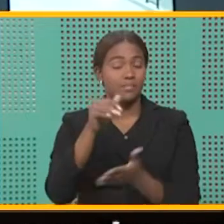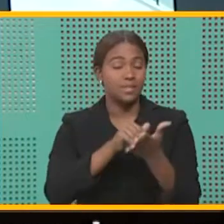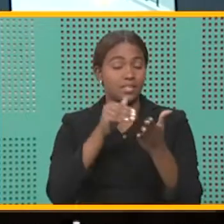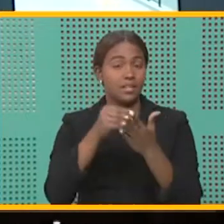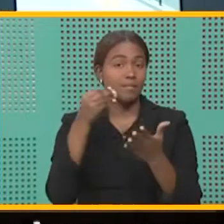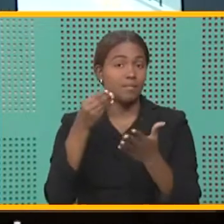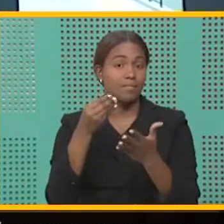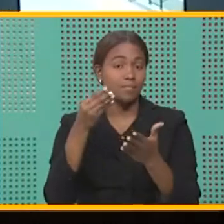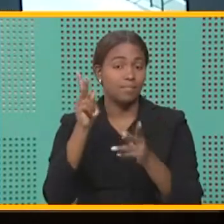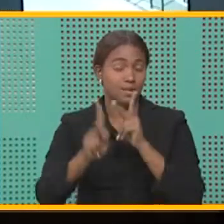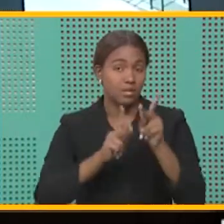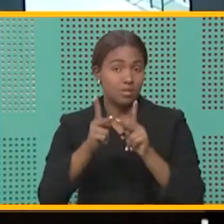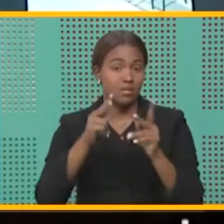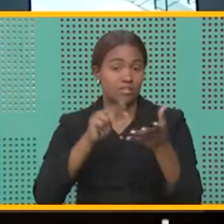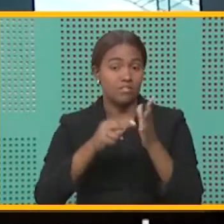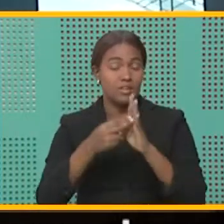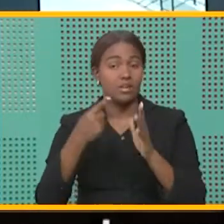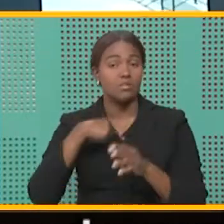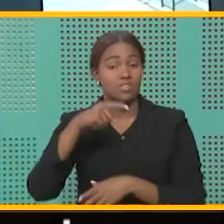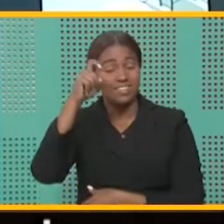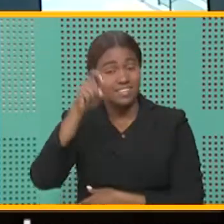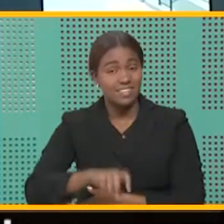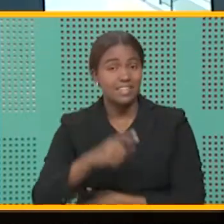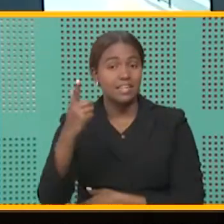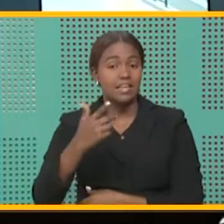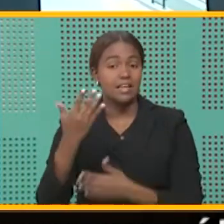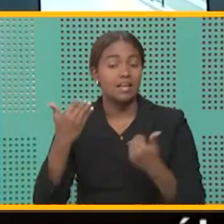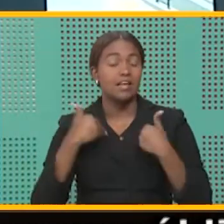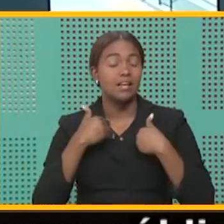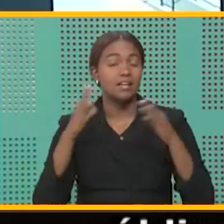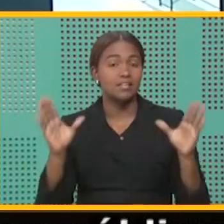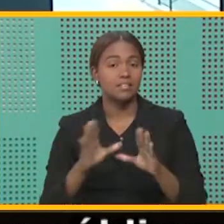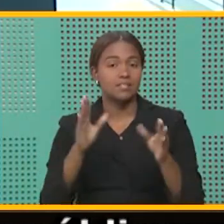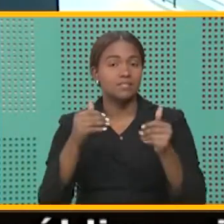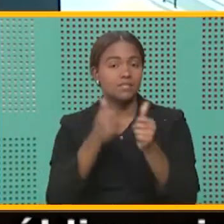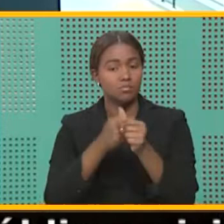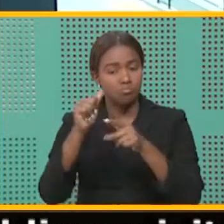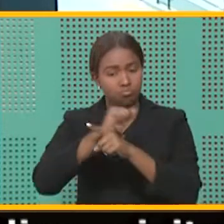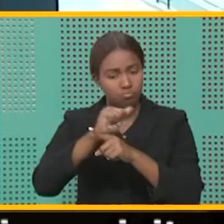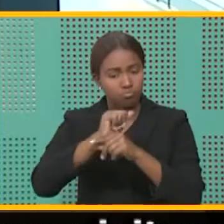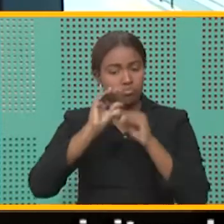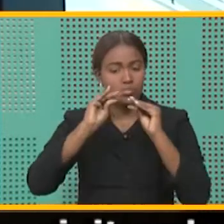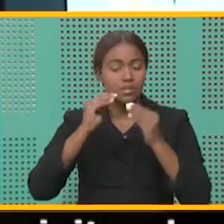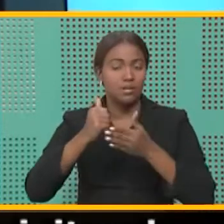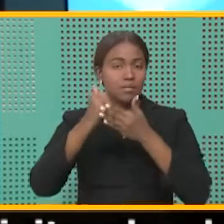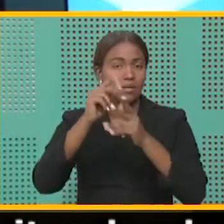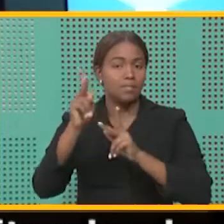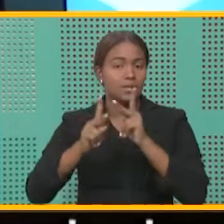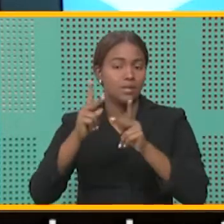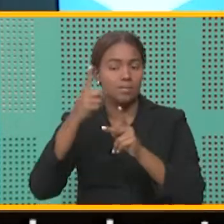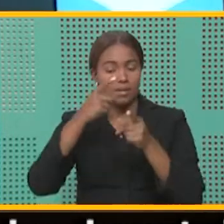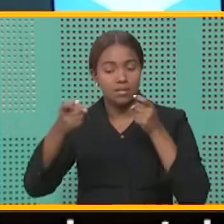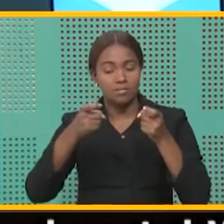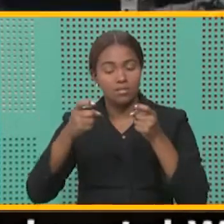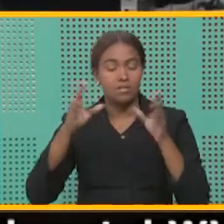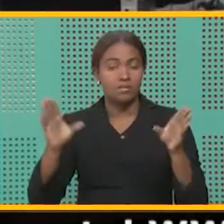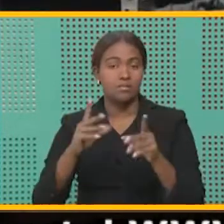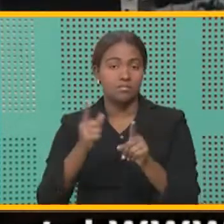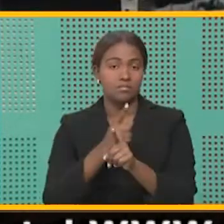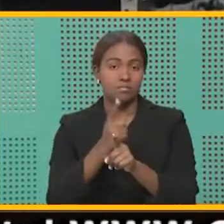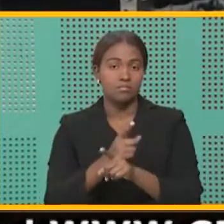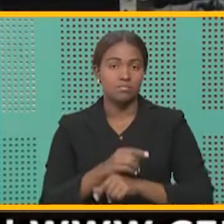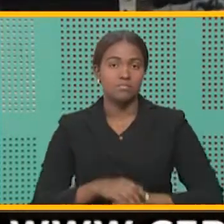lo cual obviamente nos obliga a estar debidamente entrenando al personal para que el manejo sea el que corresponde.